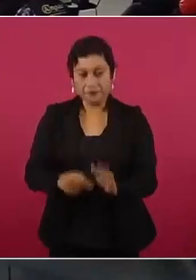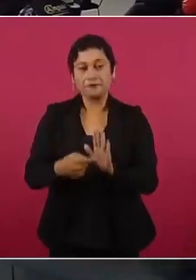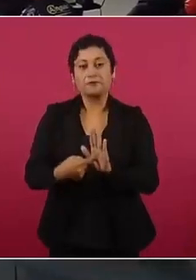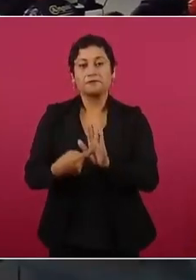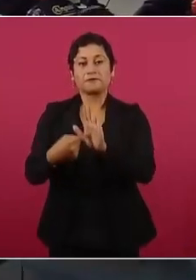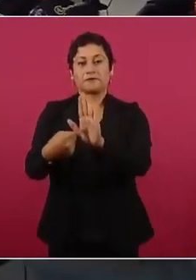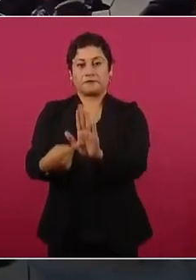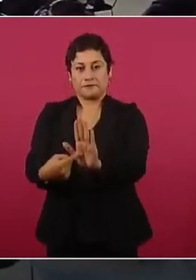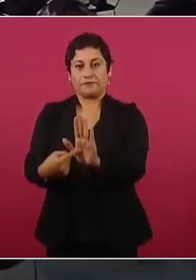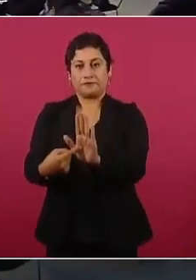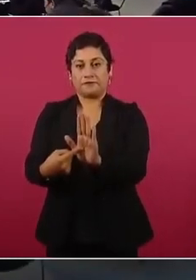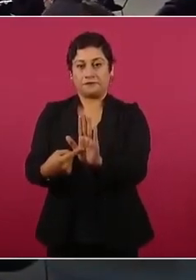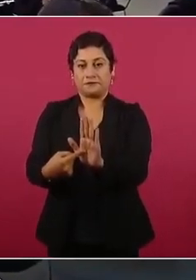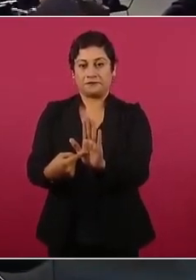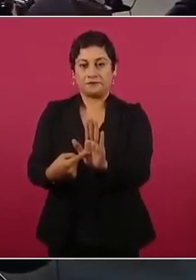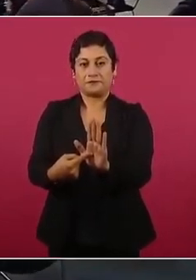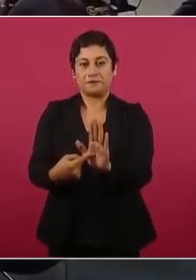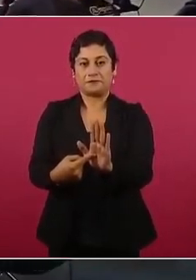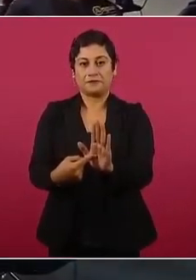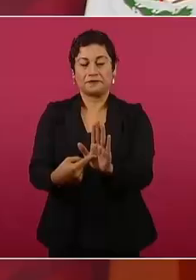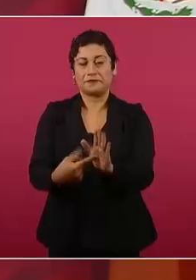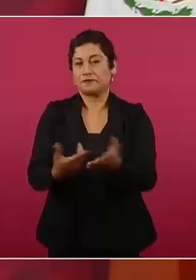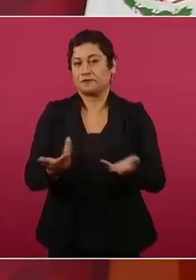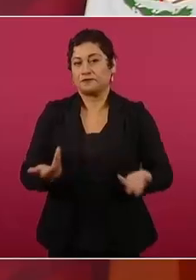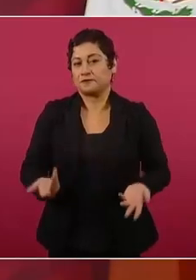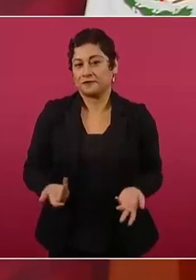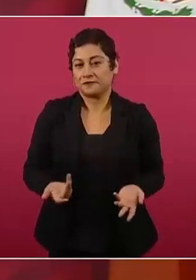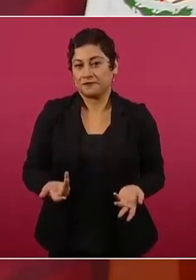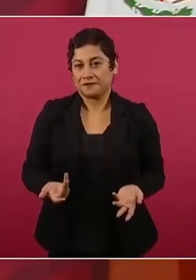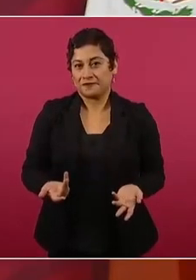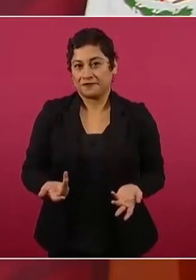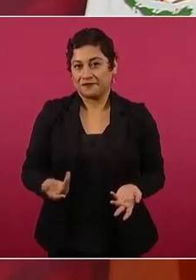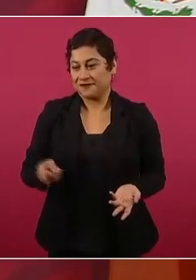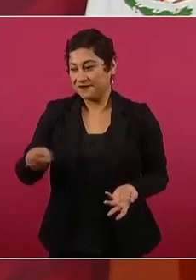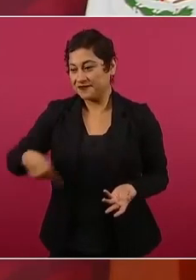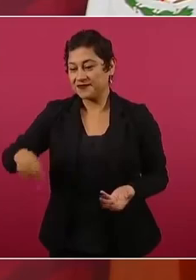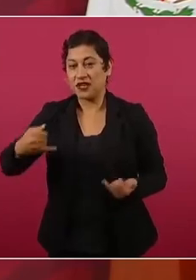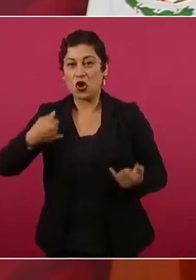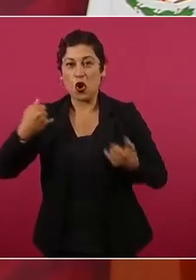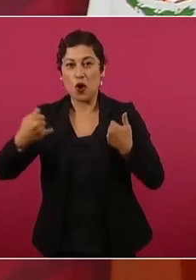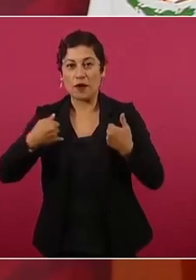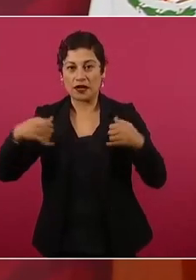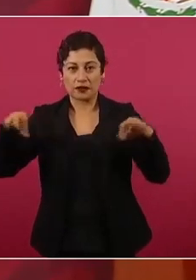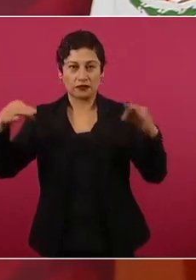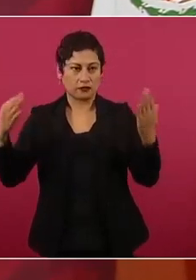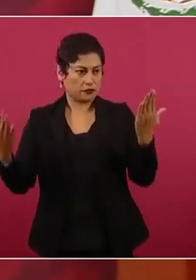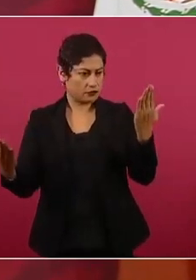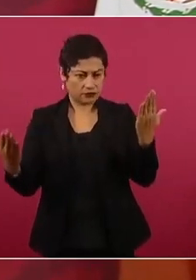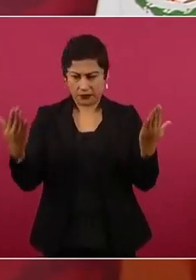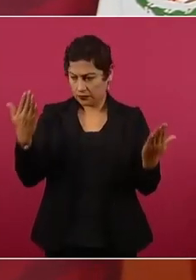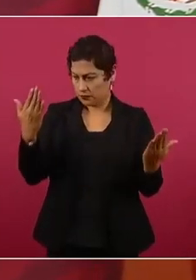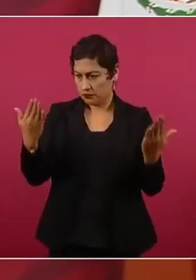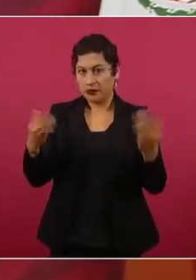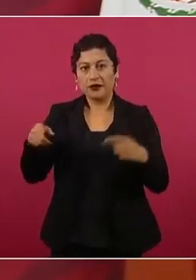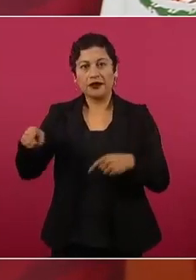tenía nada de lo que ellos estaban planteando sobre lo social,